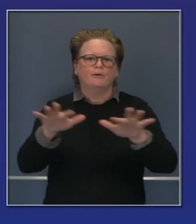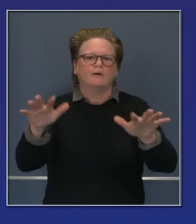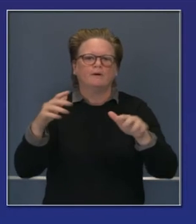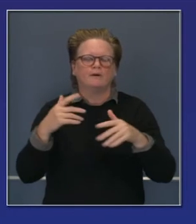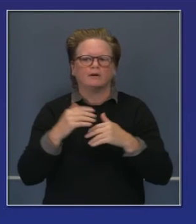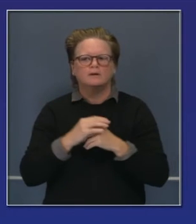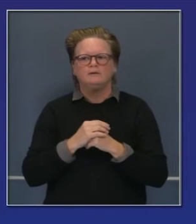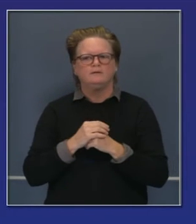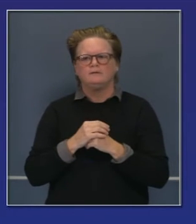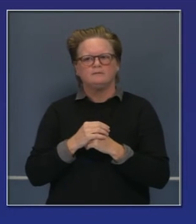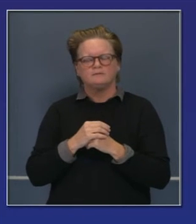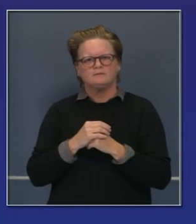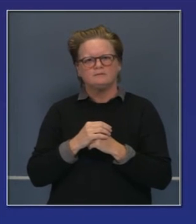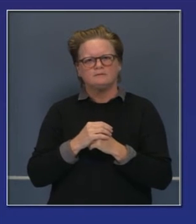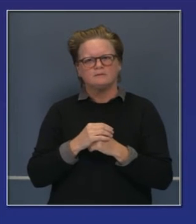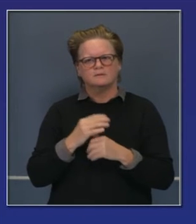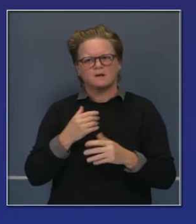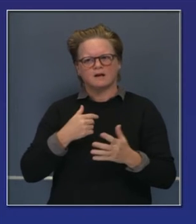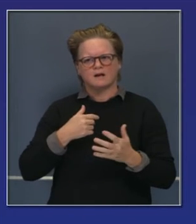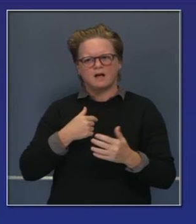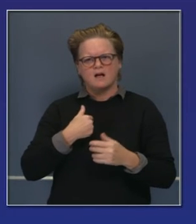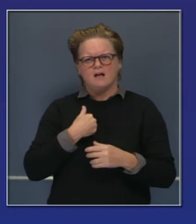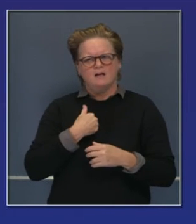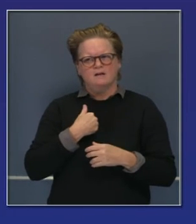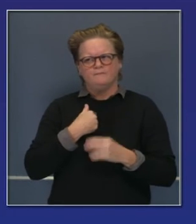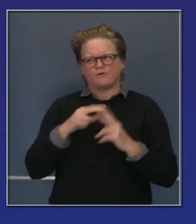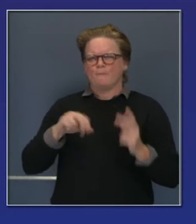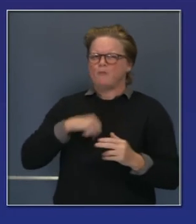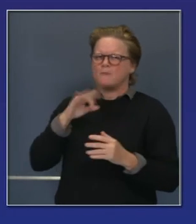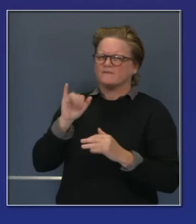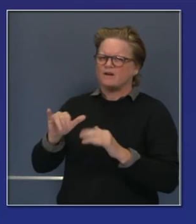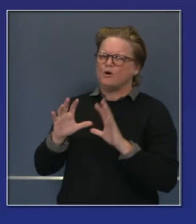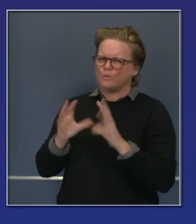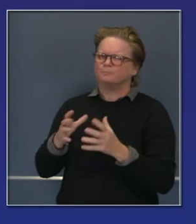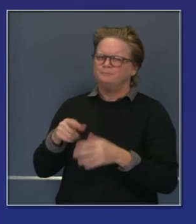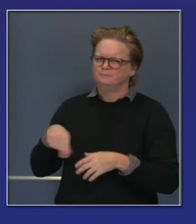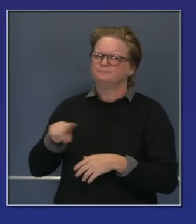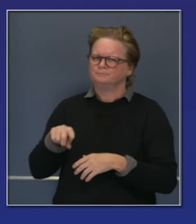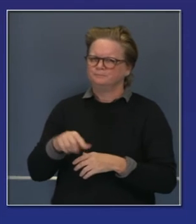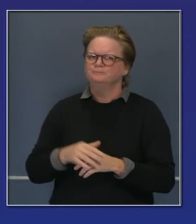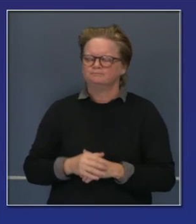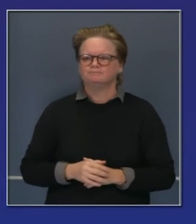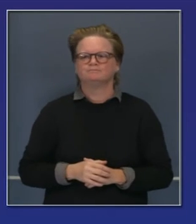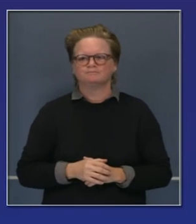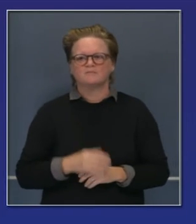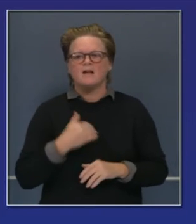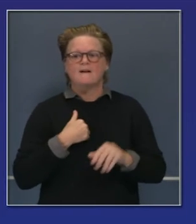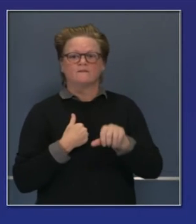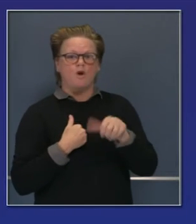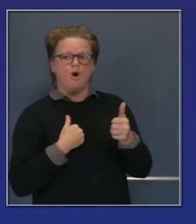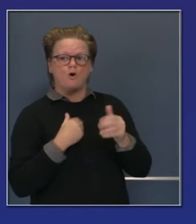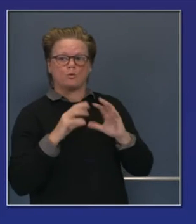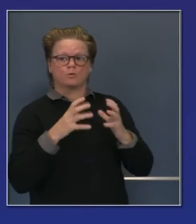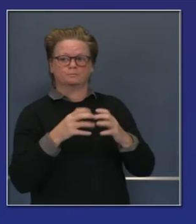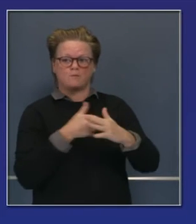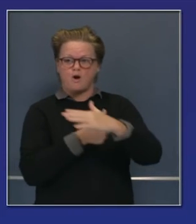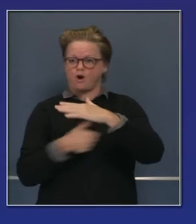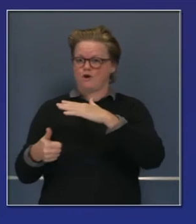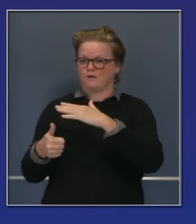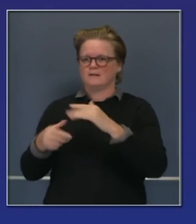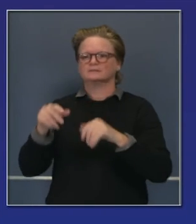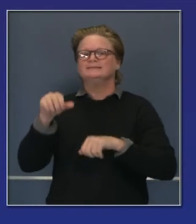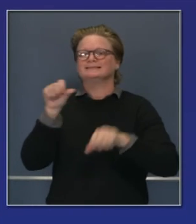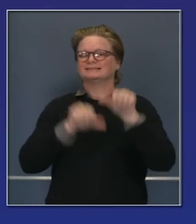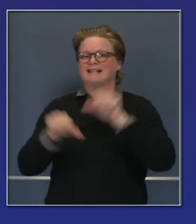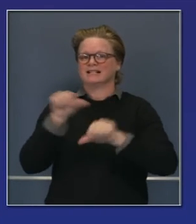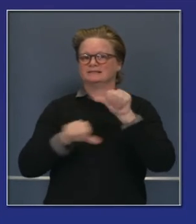identificamos las necesidades. Y por cierto, uno de nuestros miembros del grupo de seguridad recién fue contratado,